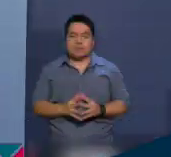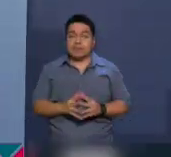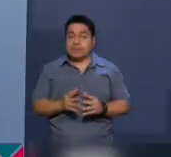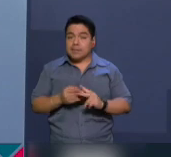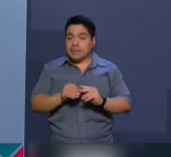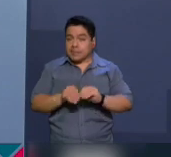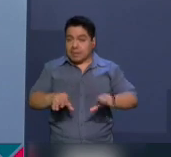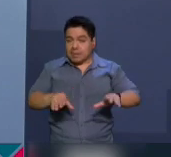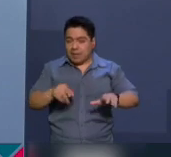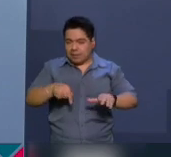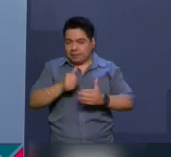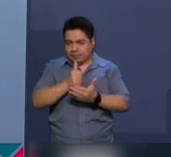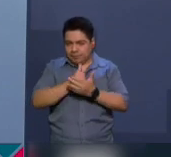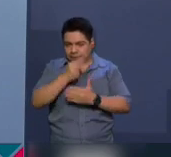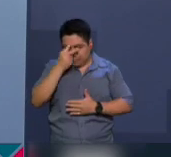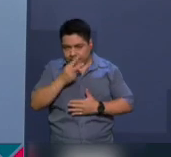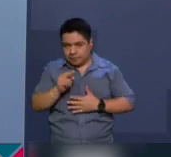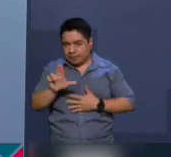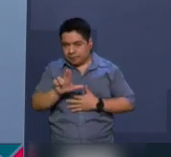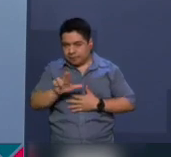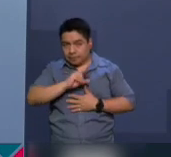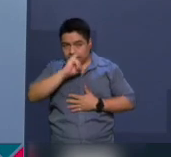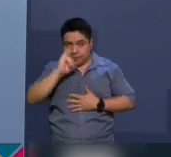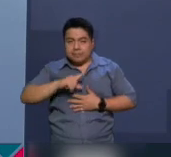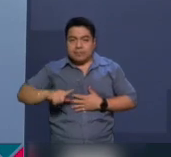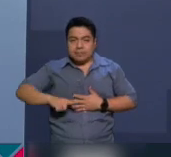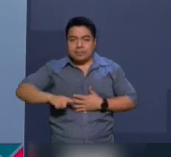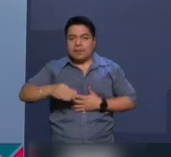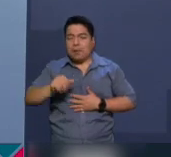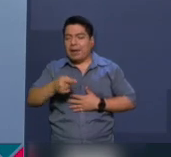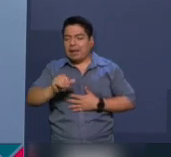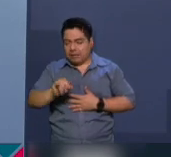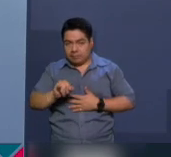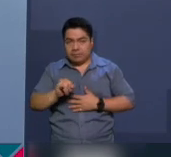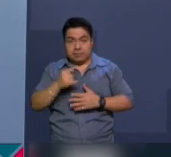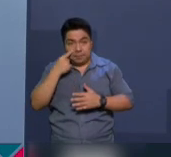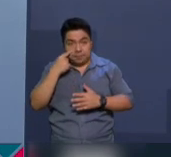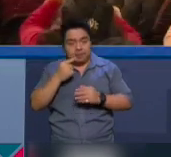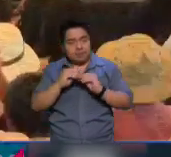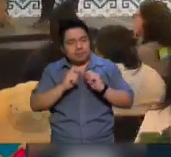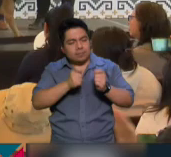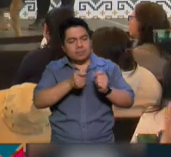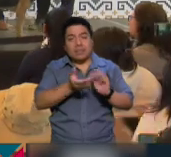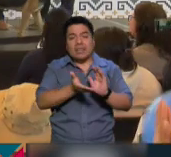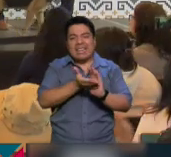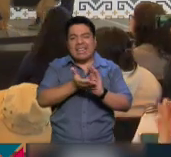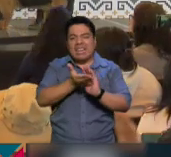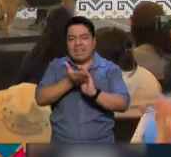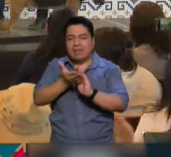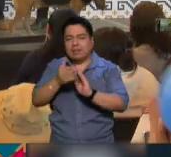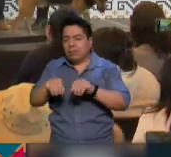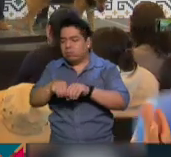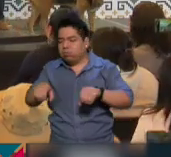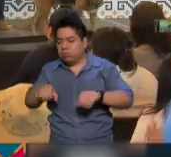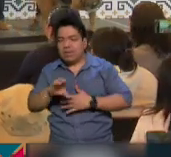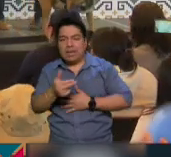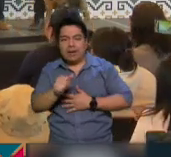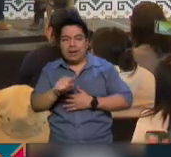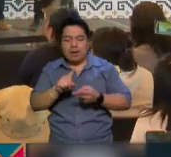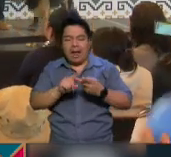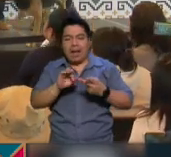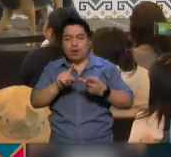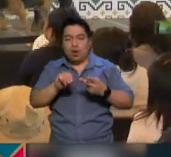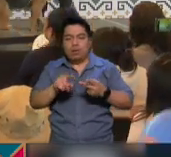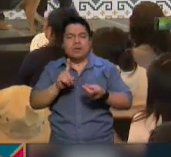Iniciamos con información local ya que este martes el jefe de gobierno Martí Batres encabezó la entrega de obras de drenaje en Chicahualcan, Caltongo,